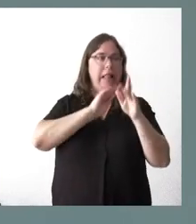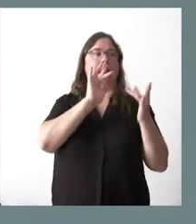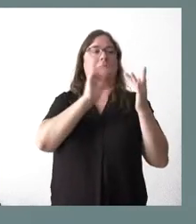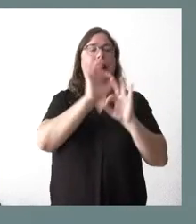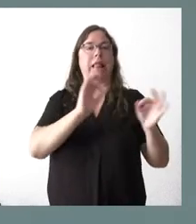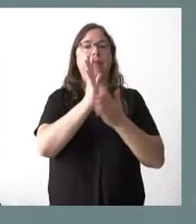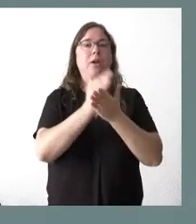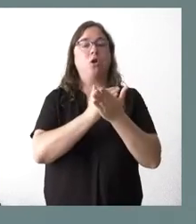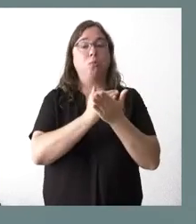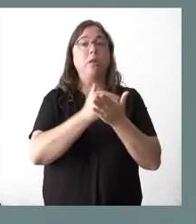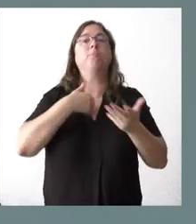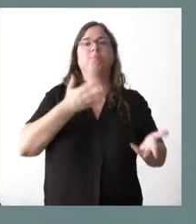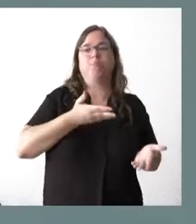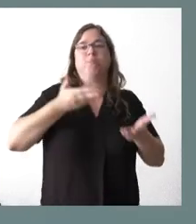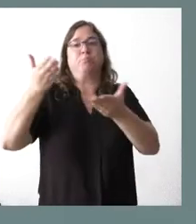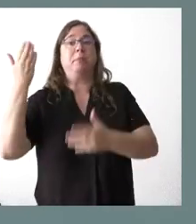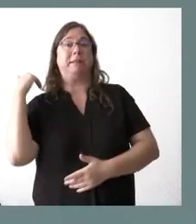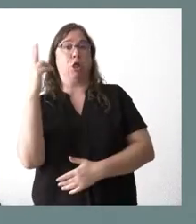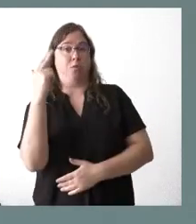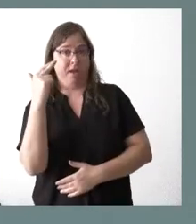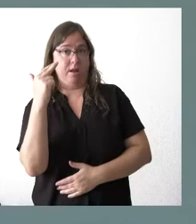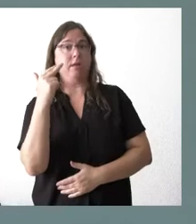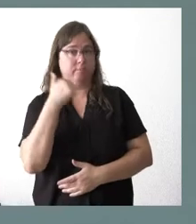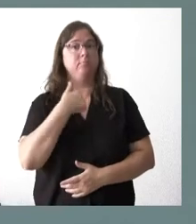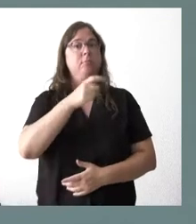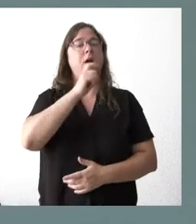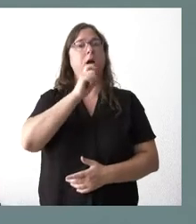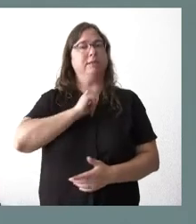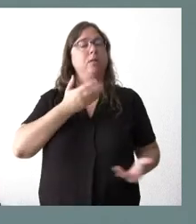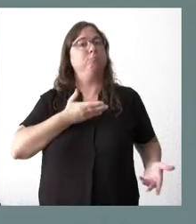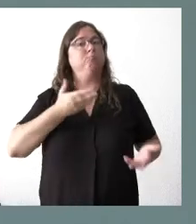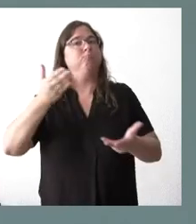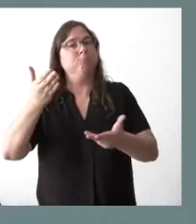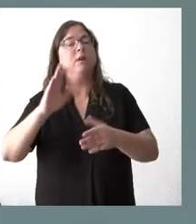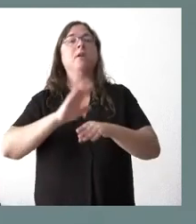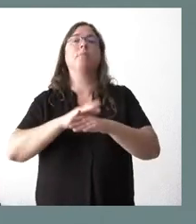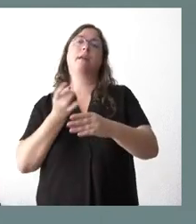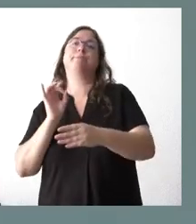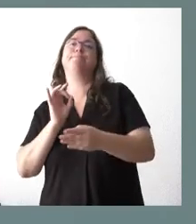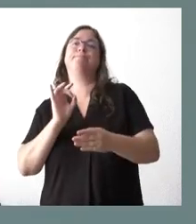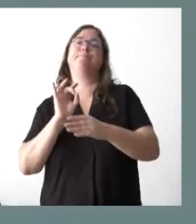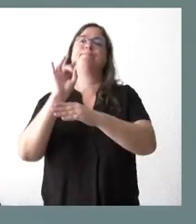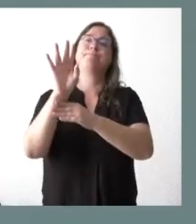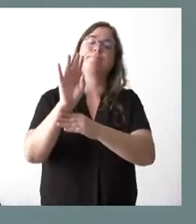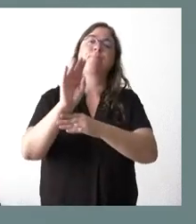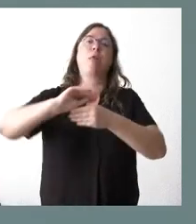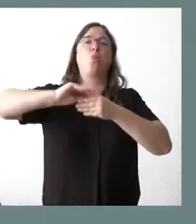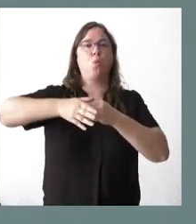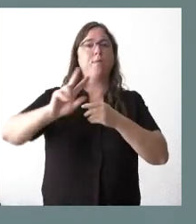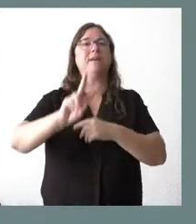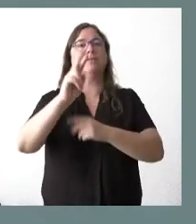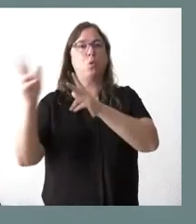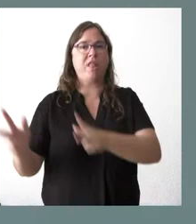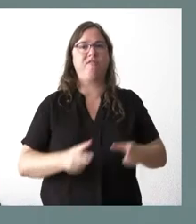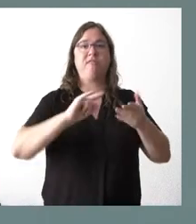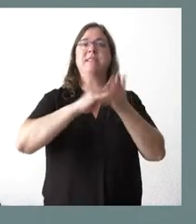pues nos invitó el viernes pasado y también nos lo había anunciado en aquella conferencia sectorial, pues a enviar documentación para la segunda fase, para ese plan de